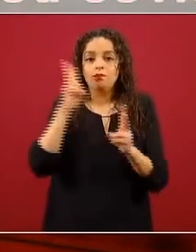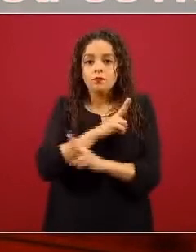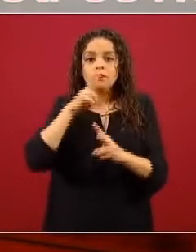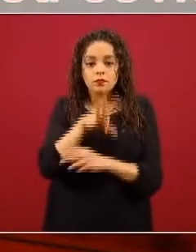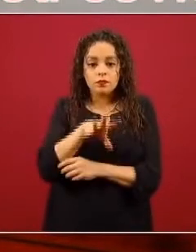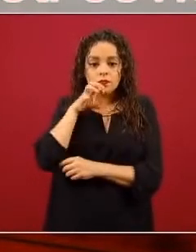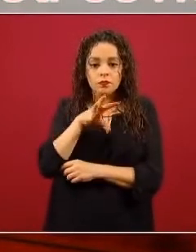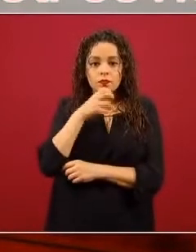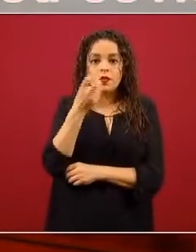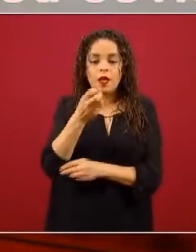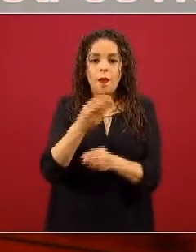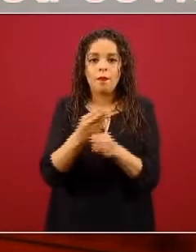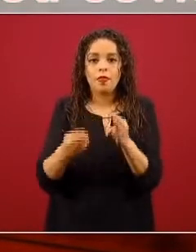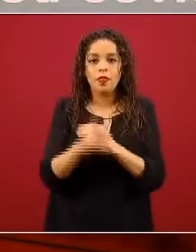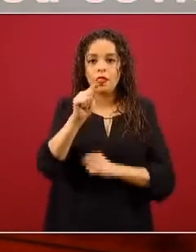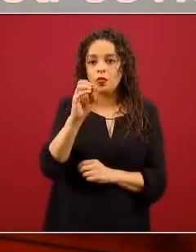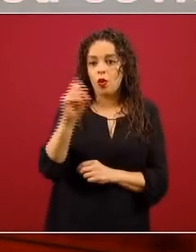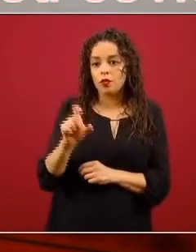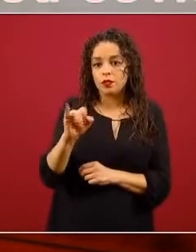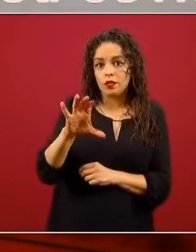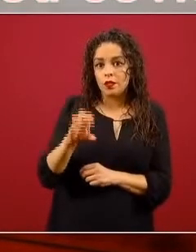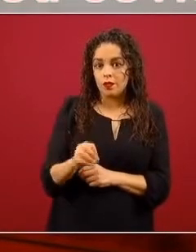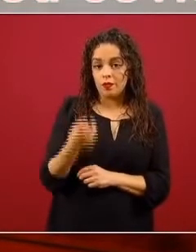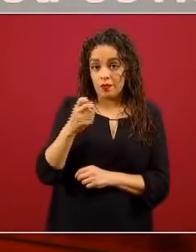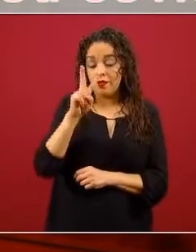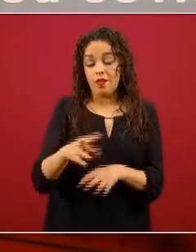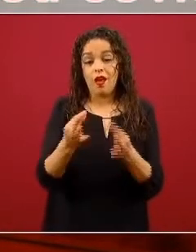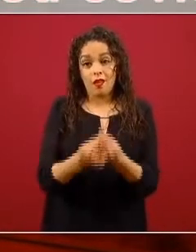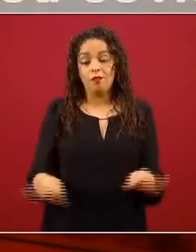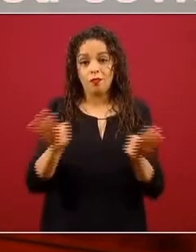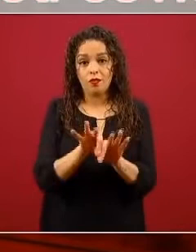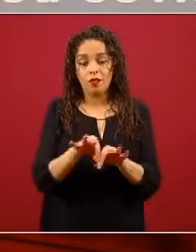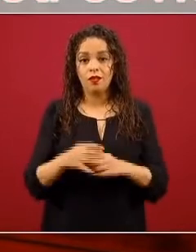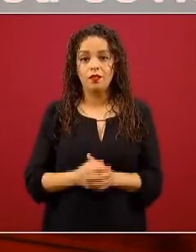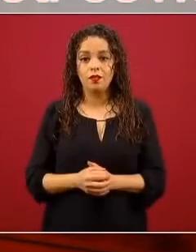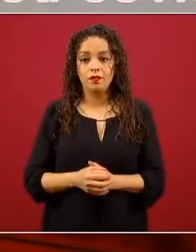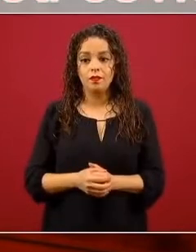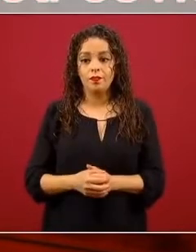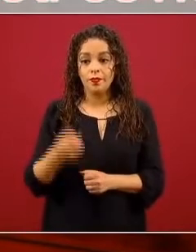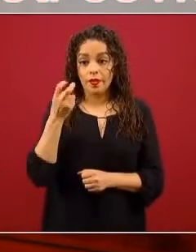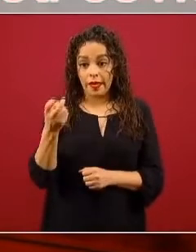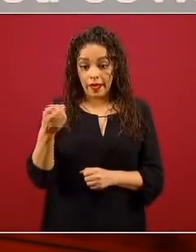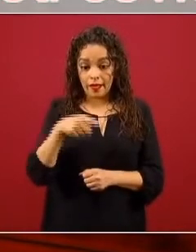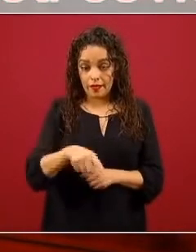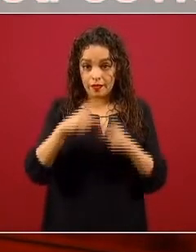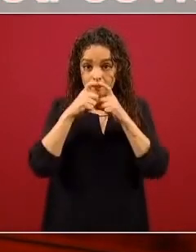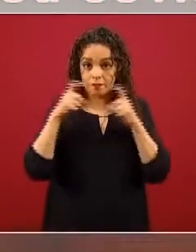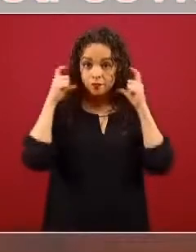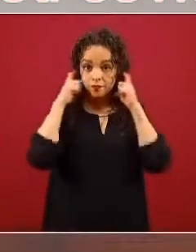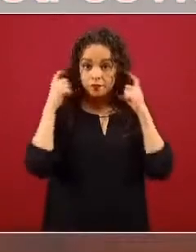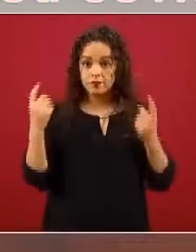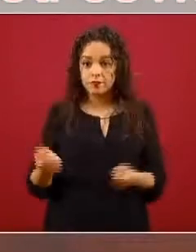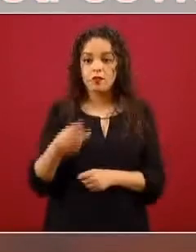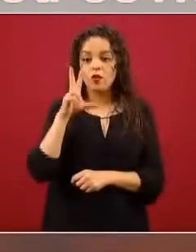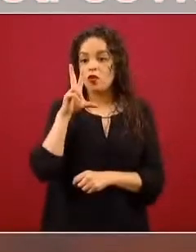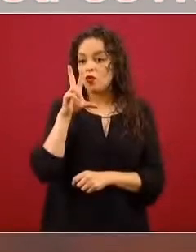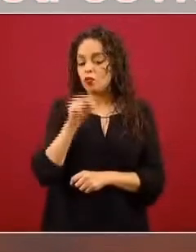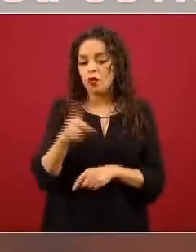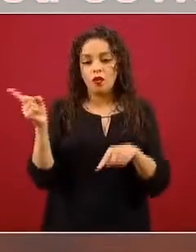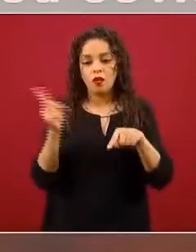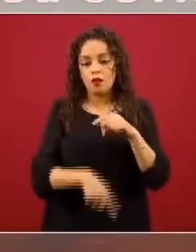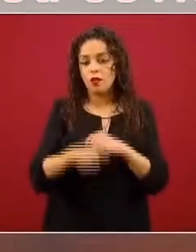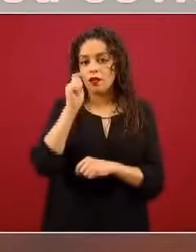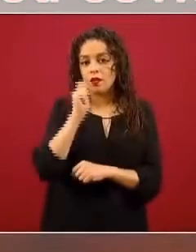pues lo más importante nuevamente es que estas bajo ninguna circunstancia quitan los pilares de prevención de